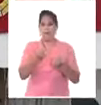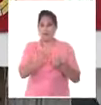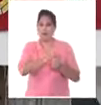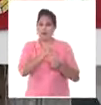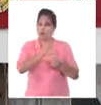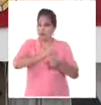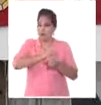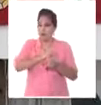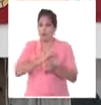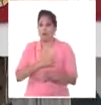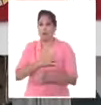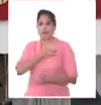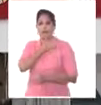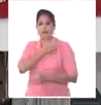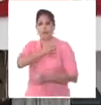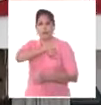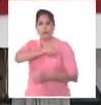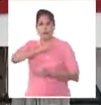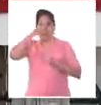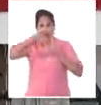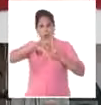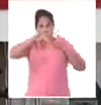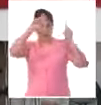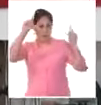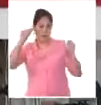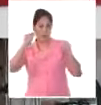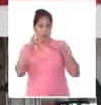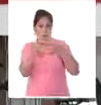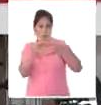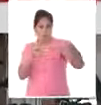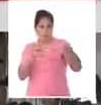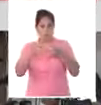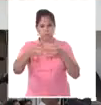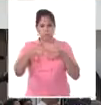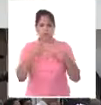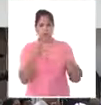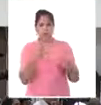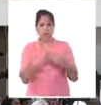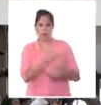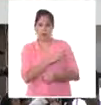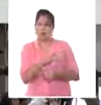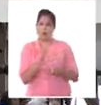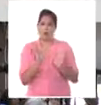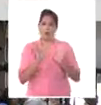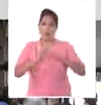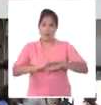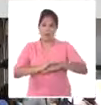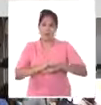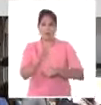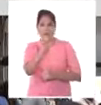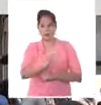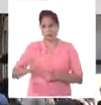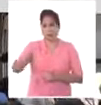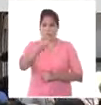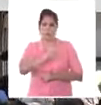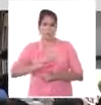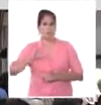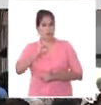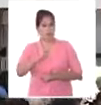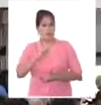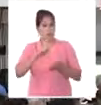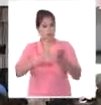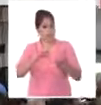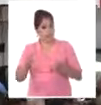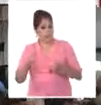herramienta para asfixiar al pueblo cubano, quebrar su unidad y confianza en la revolución, en el socialismo, en el